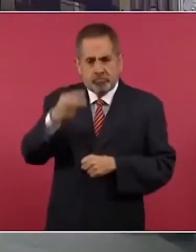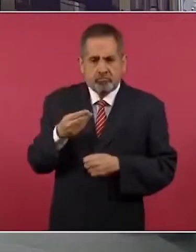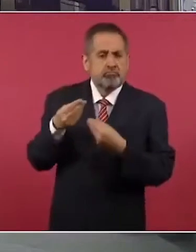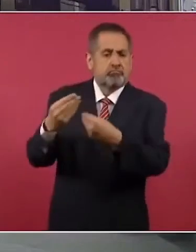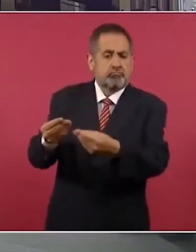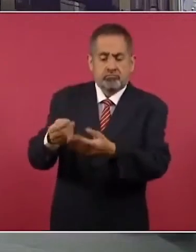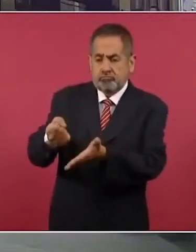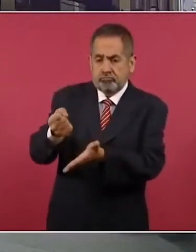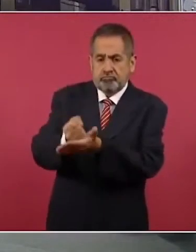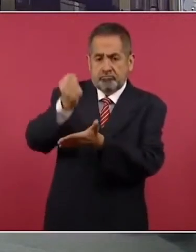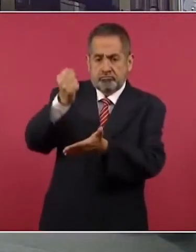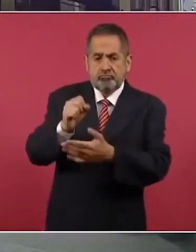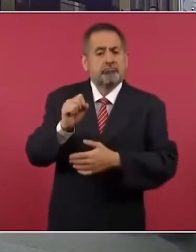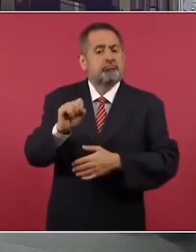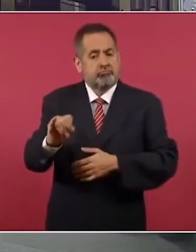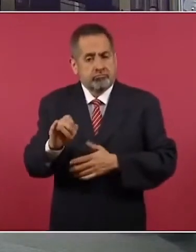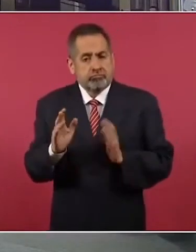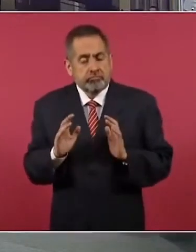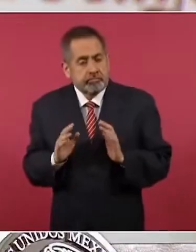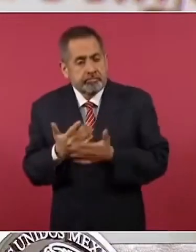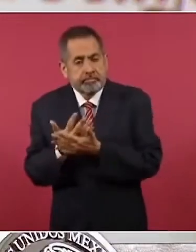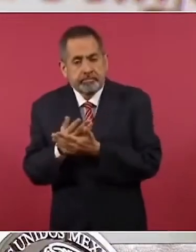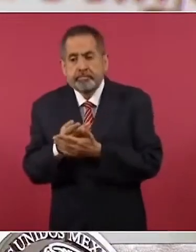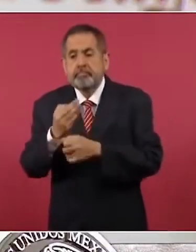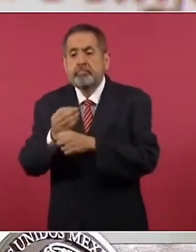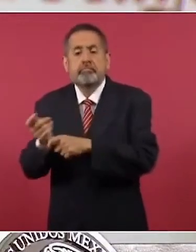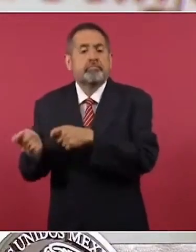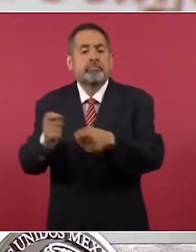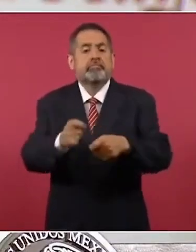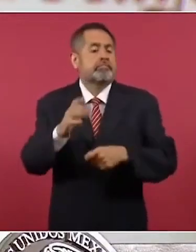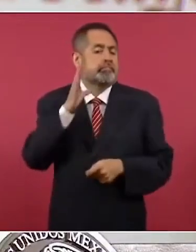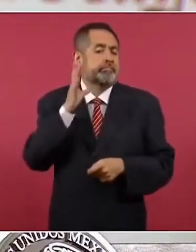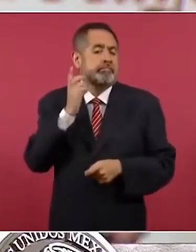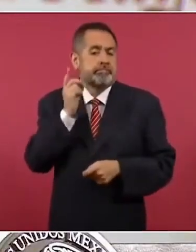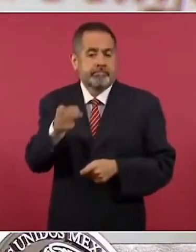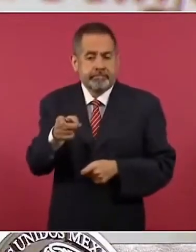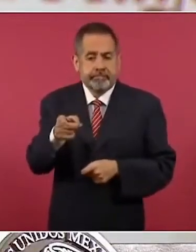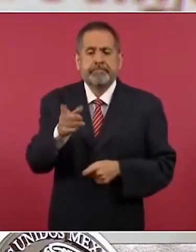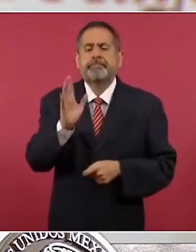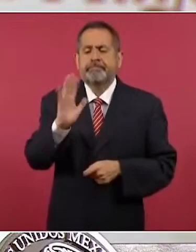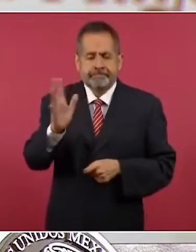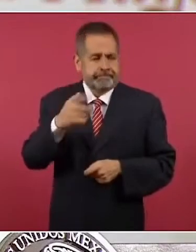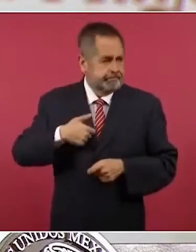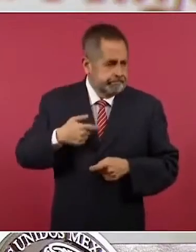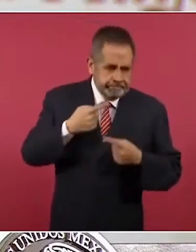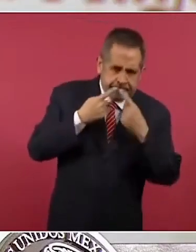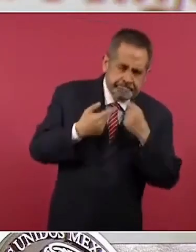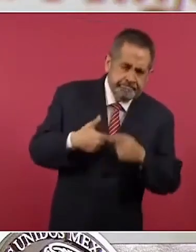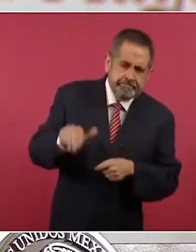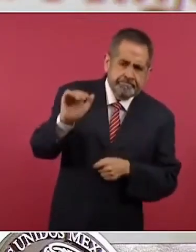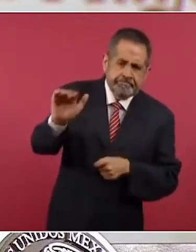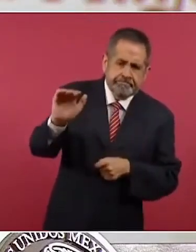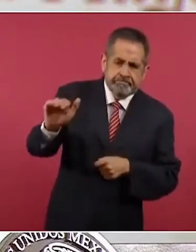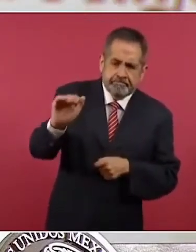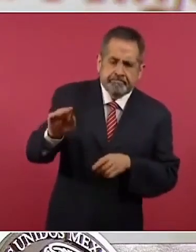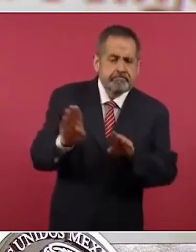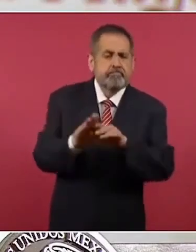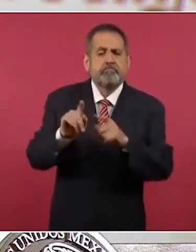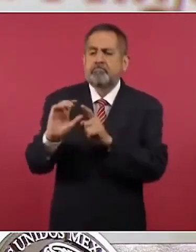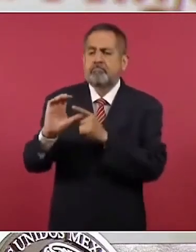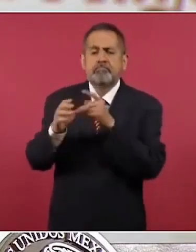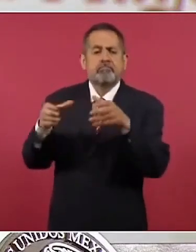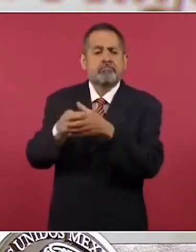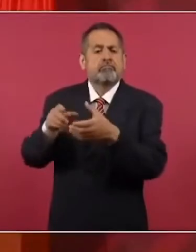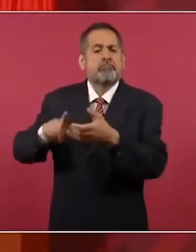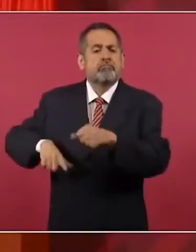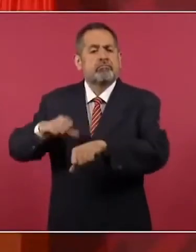Fue aprobada y actualmente se encuentra en la Cámara de Diputados. Hicimos ya la consulta a la Comisión